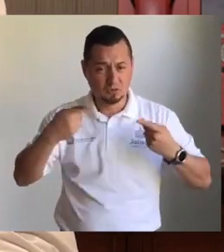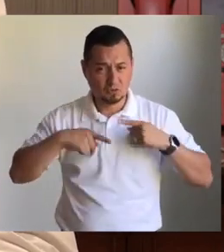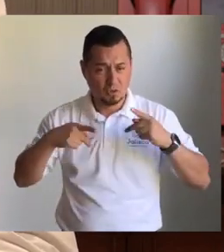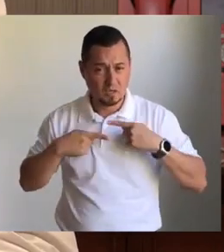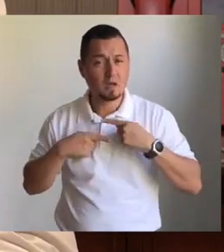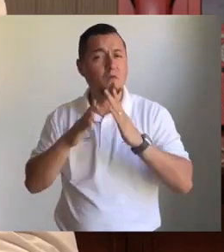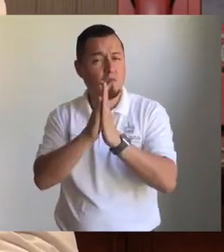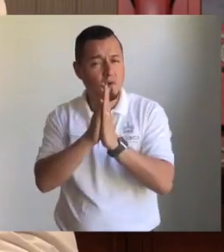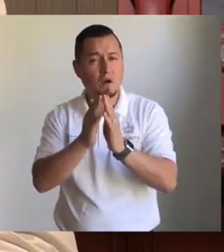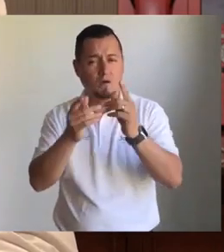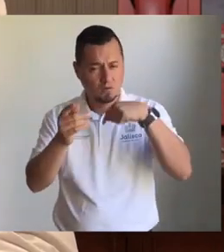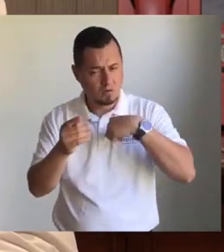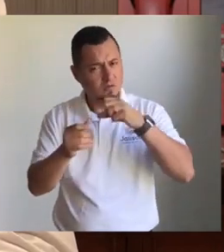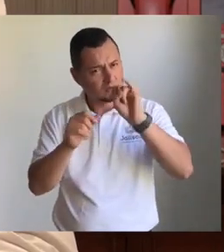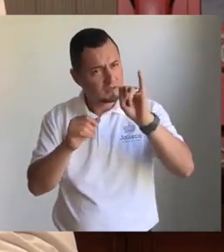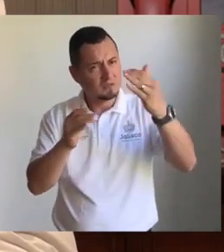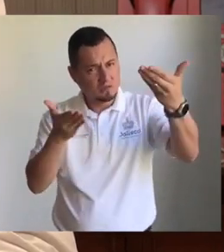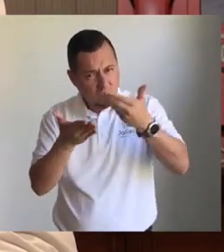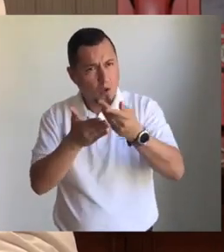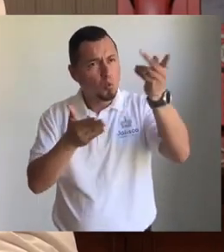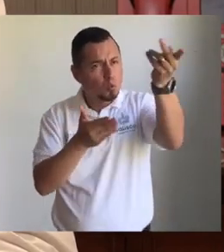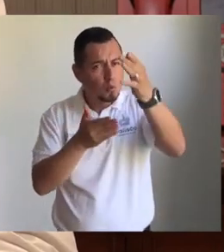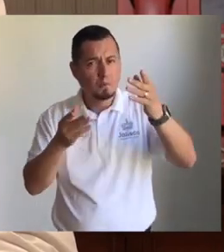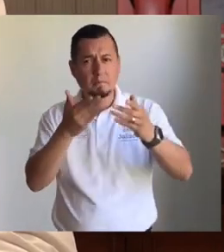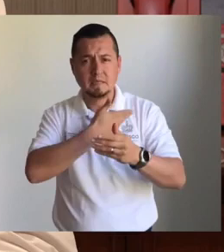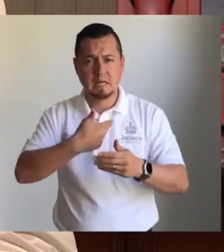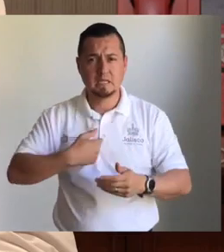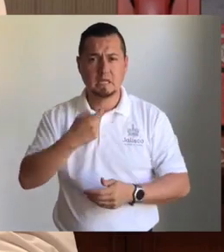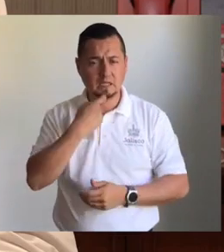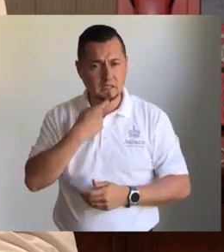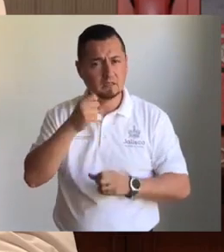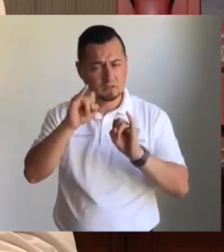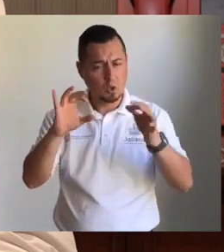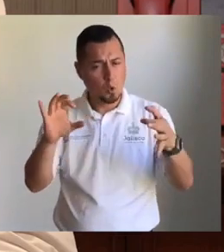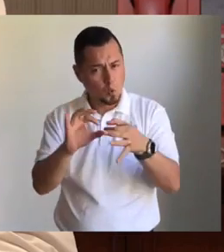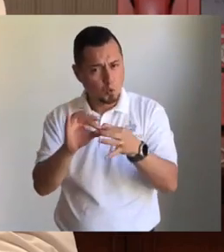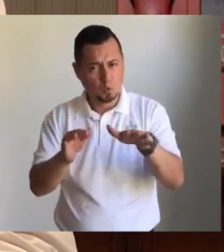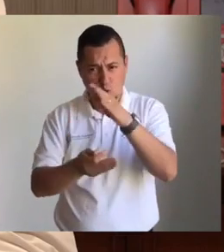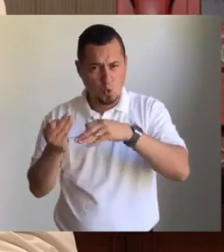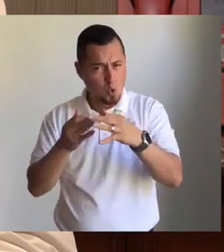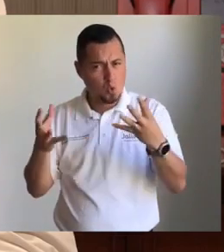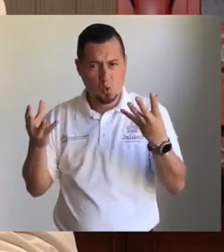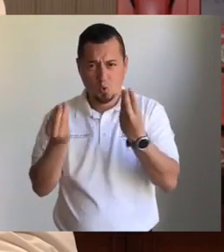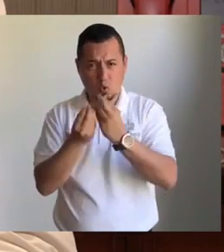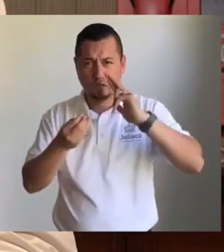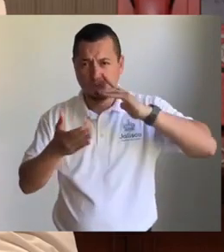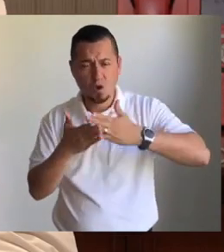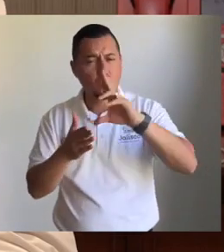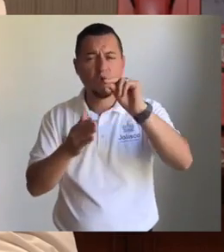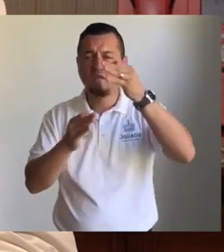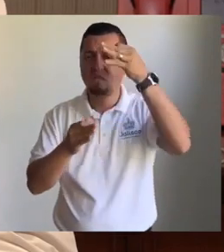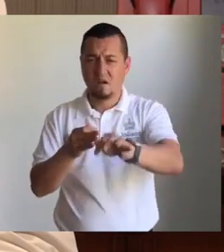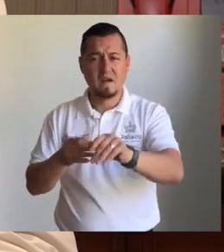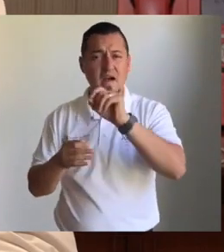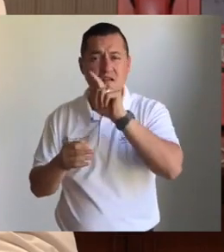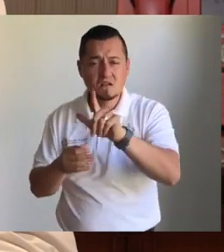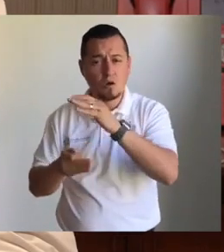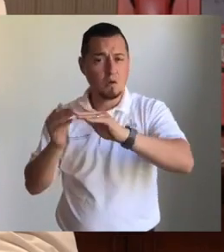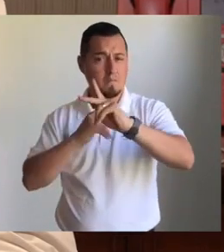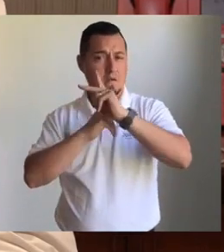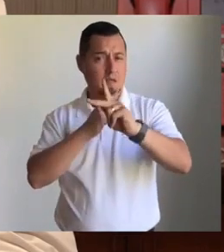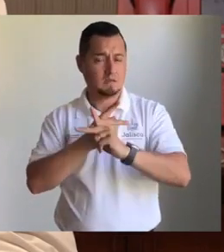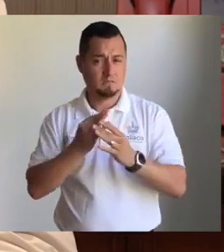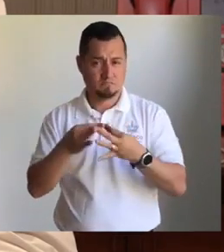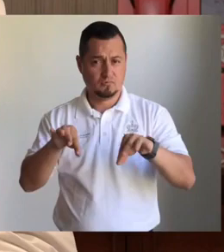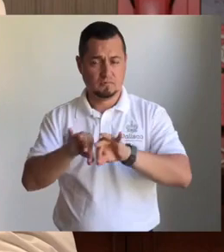quedamos en espera de su respuesta. Le reitero que aquí cuenta con nosotros, usted y el presidente de México. Estamos juntos en esta misma responsabilidad. No le